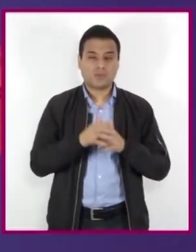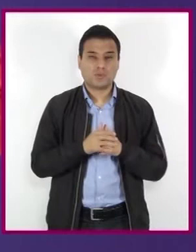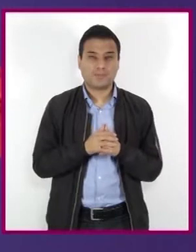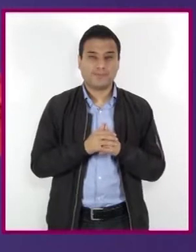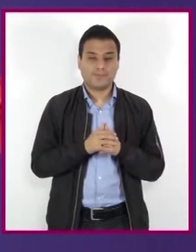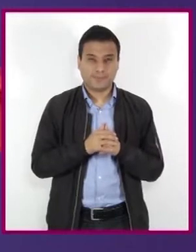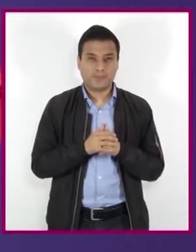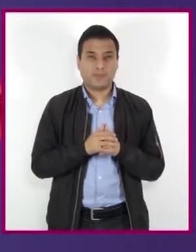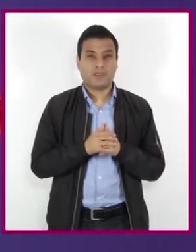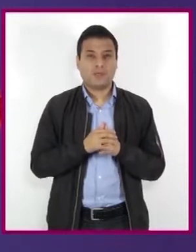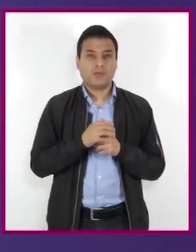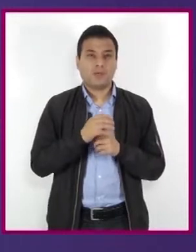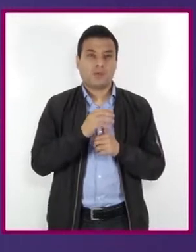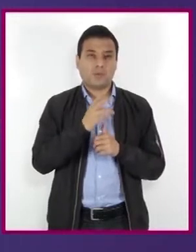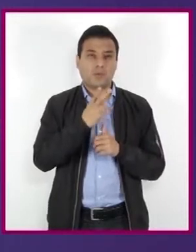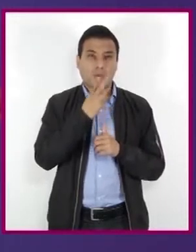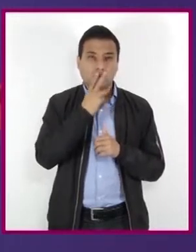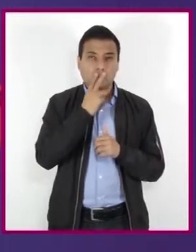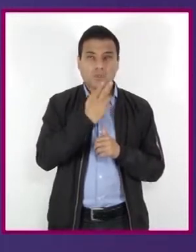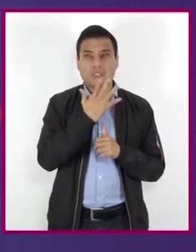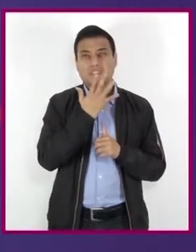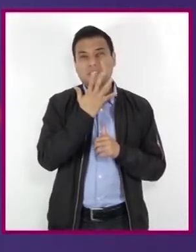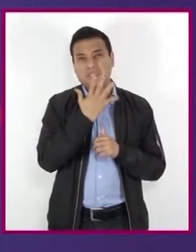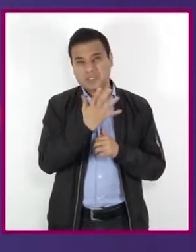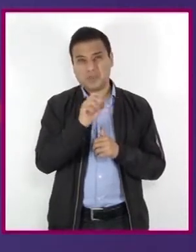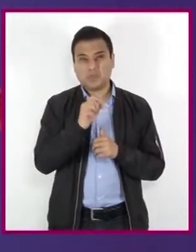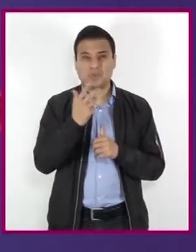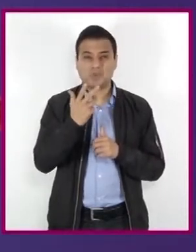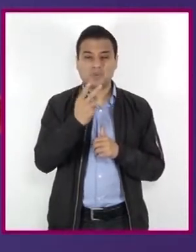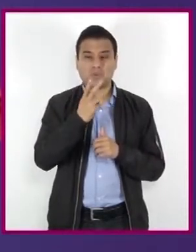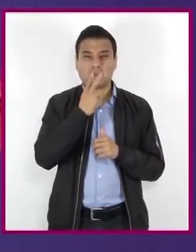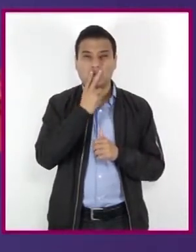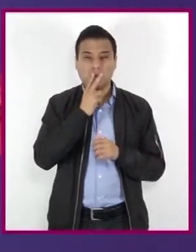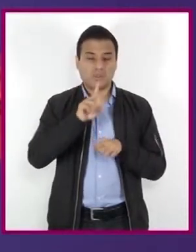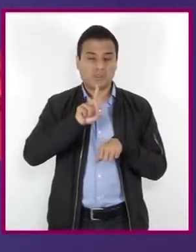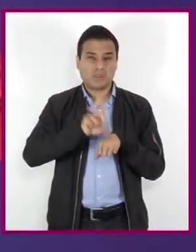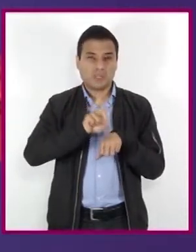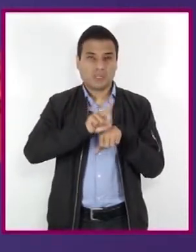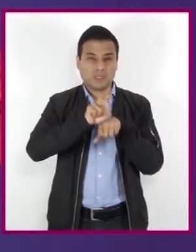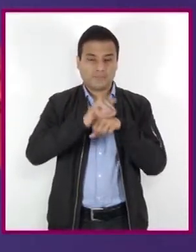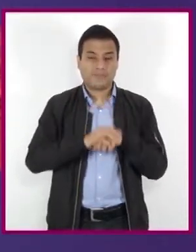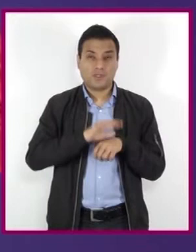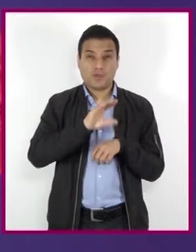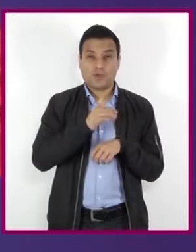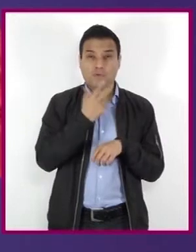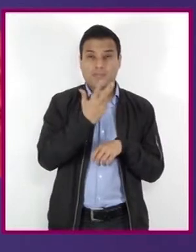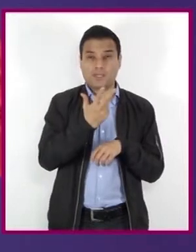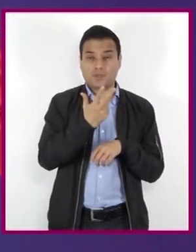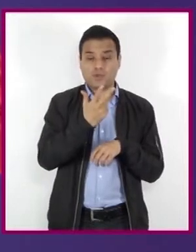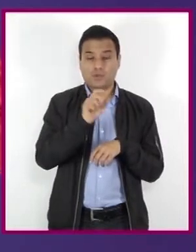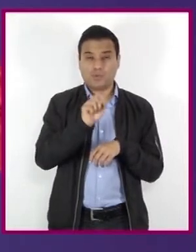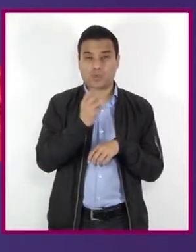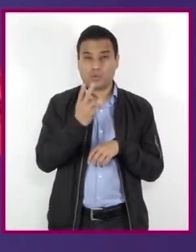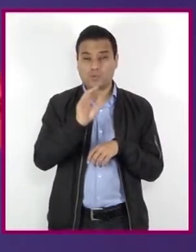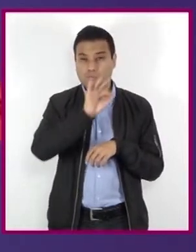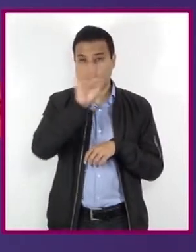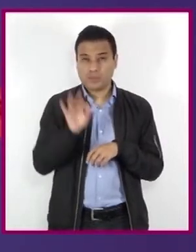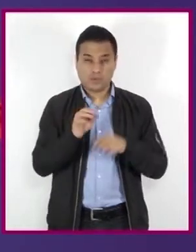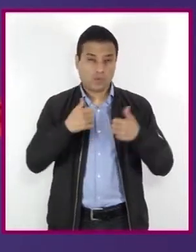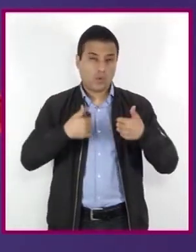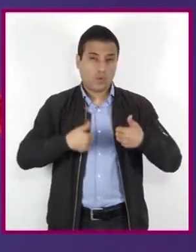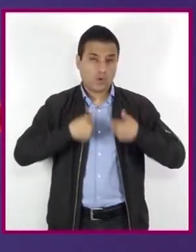promedio fuman 5.8 cigarros diarios. Además, el 98.2% de los fumadores